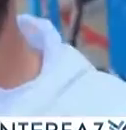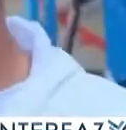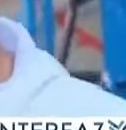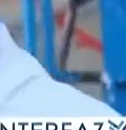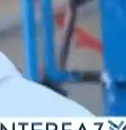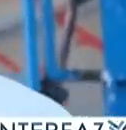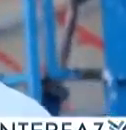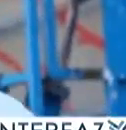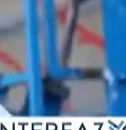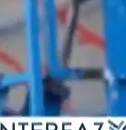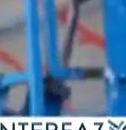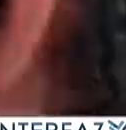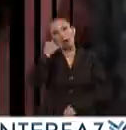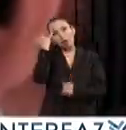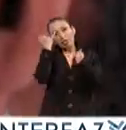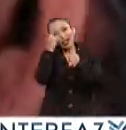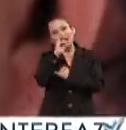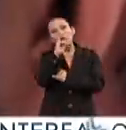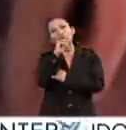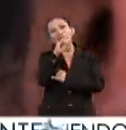soy Tutoy soy ilustrador